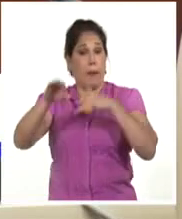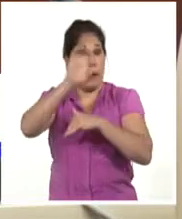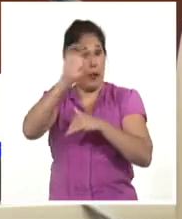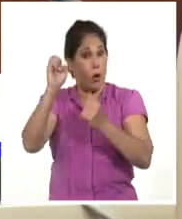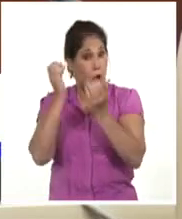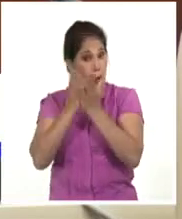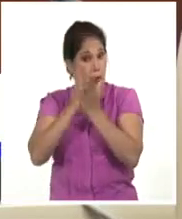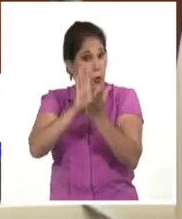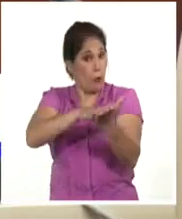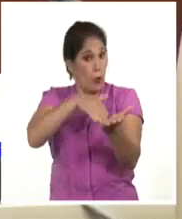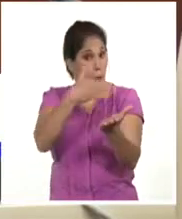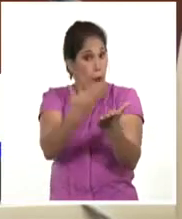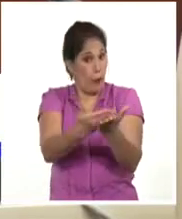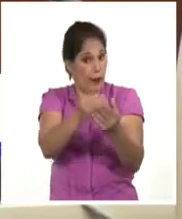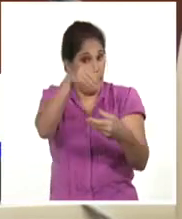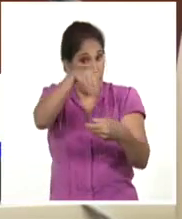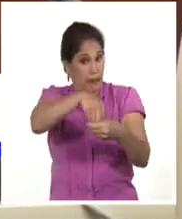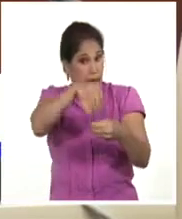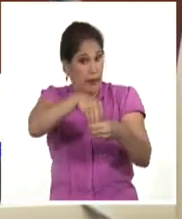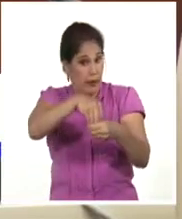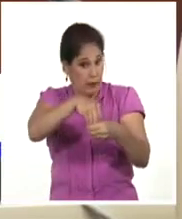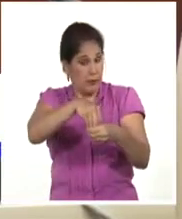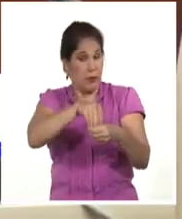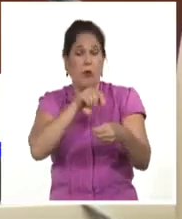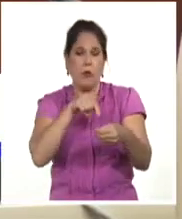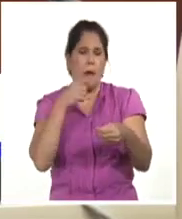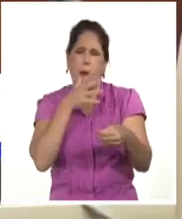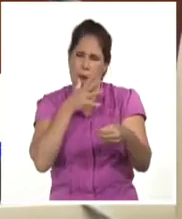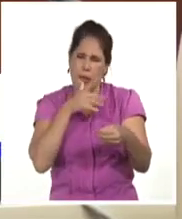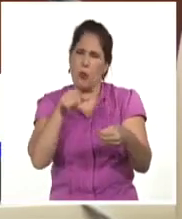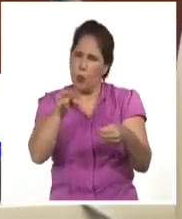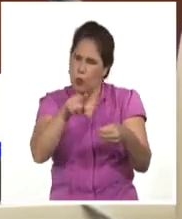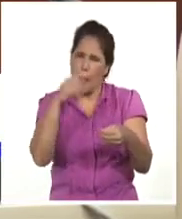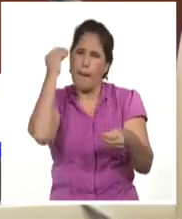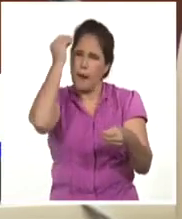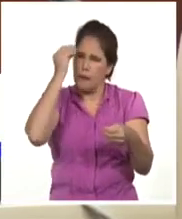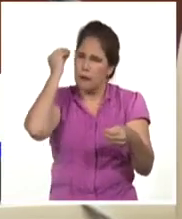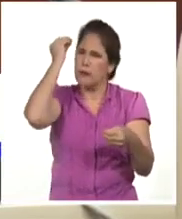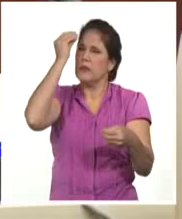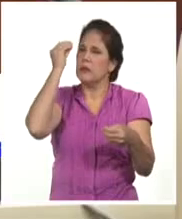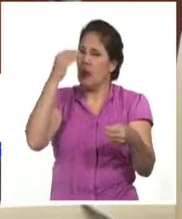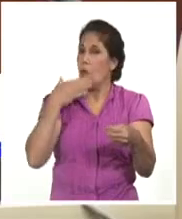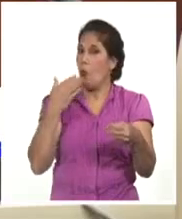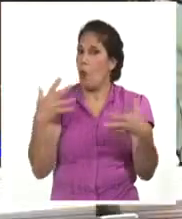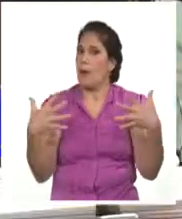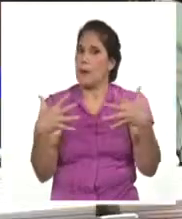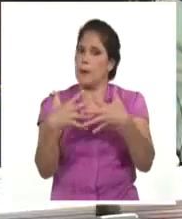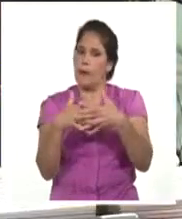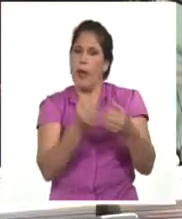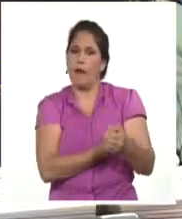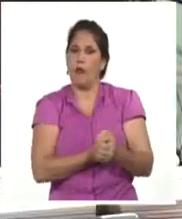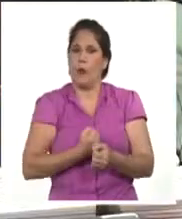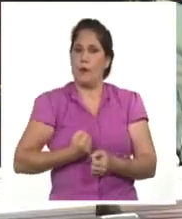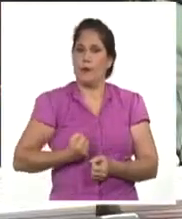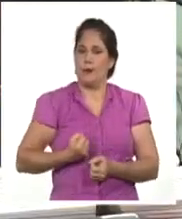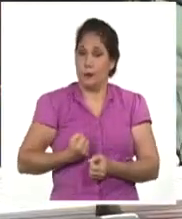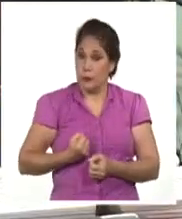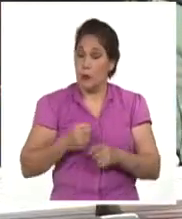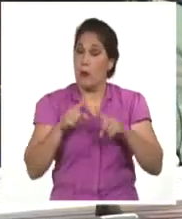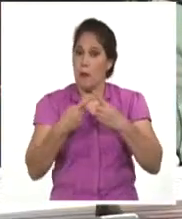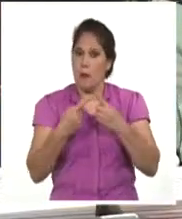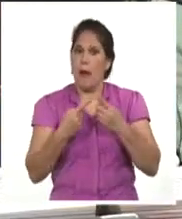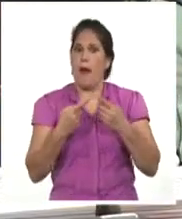de Educación contenidas en esta área clave, yo creo que tenemos que seguir pensando cómo integramos esfuerzos para